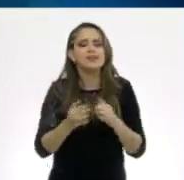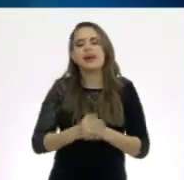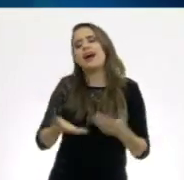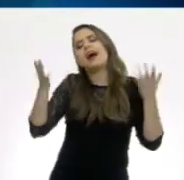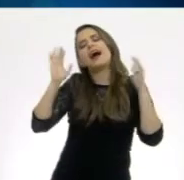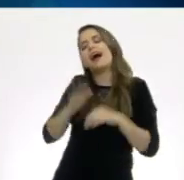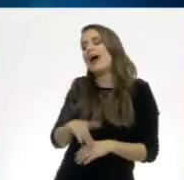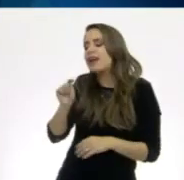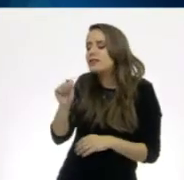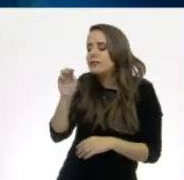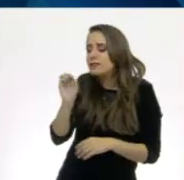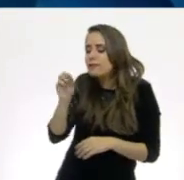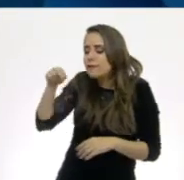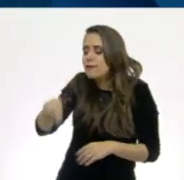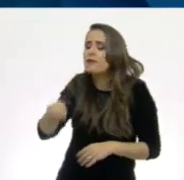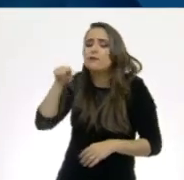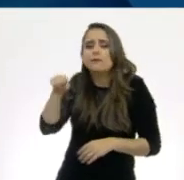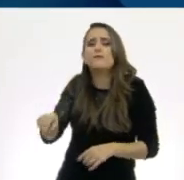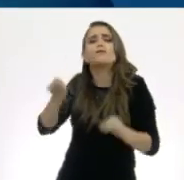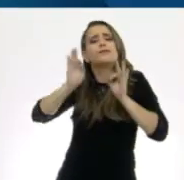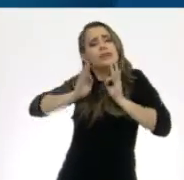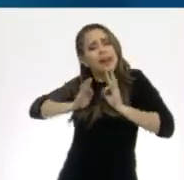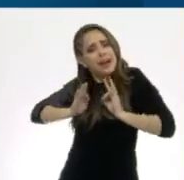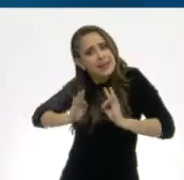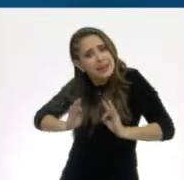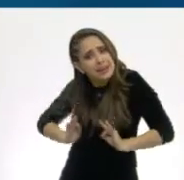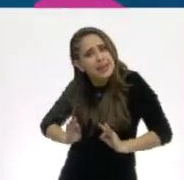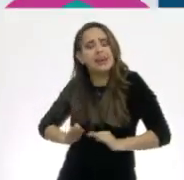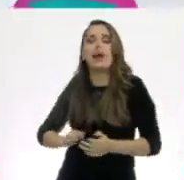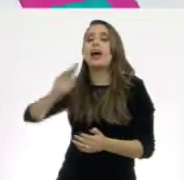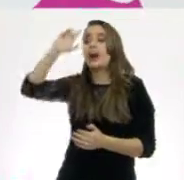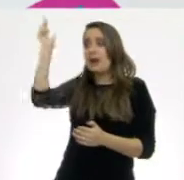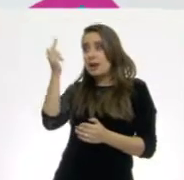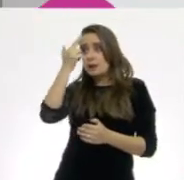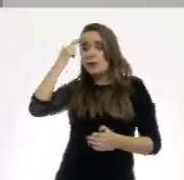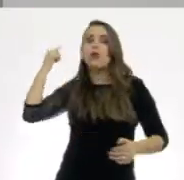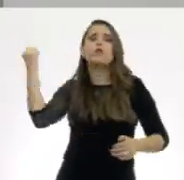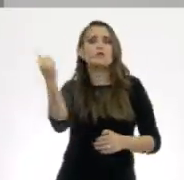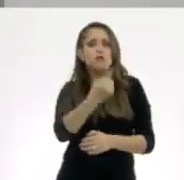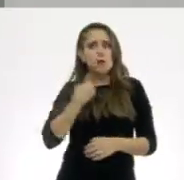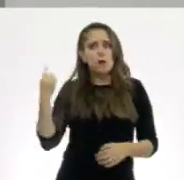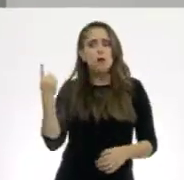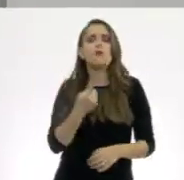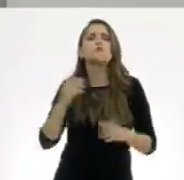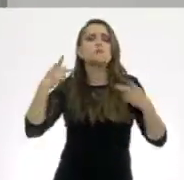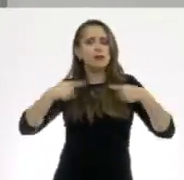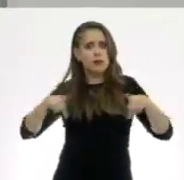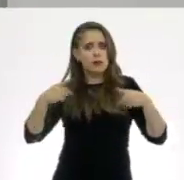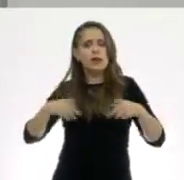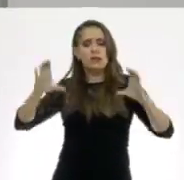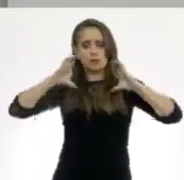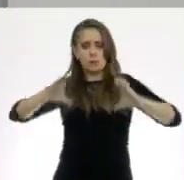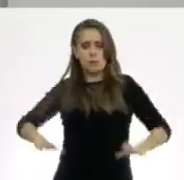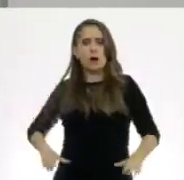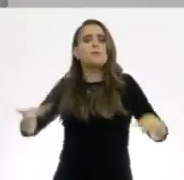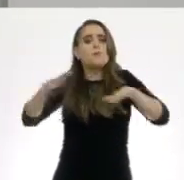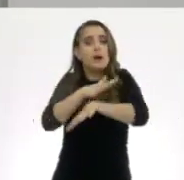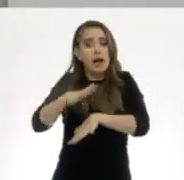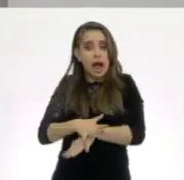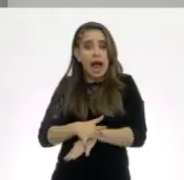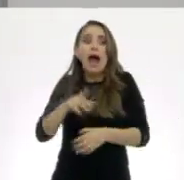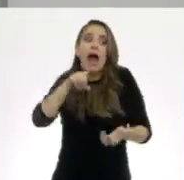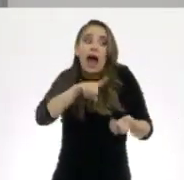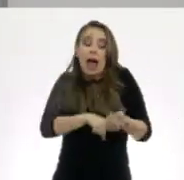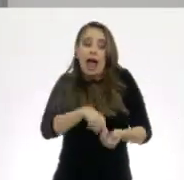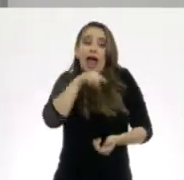Tom! Tranquilo. Recuerda que todos en la vida tenemos cambios y en la pubertad hay muchos más